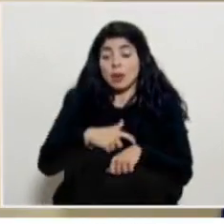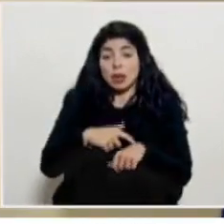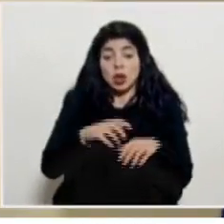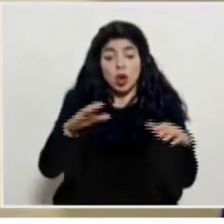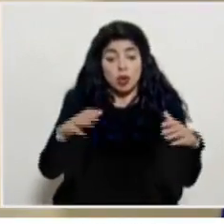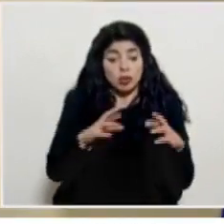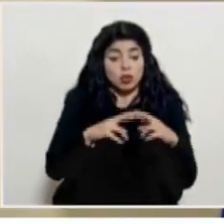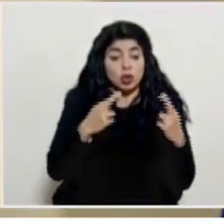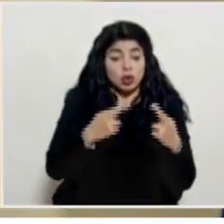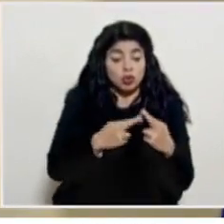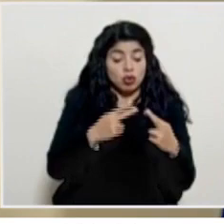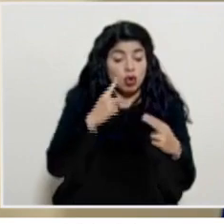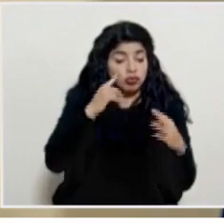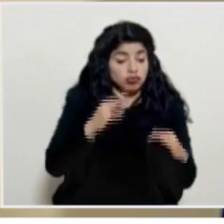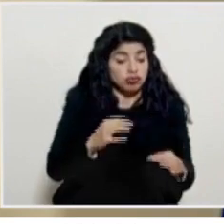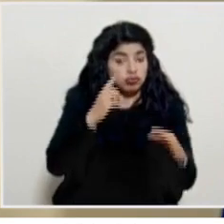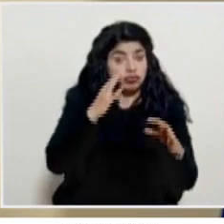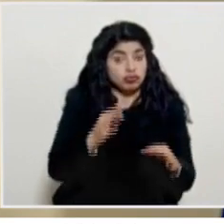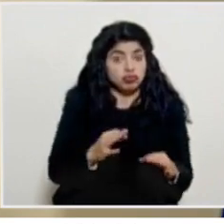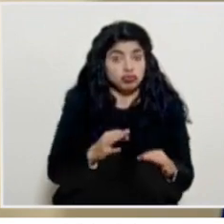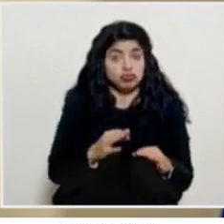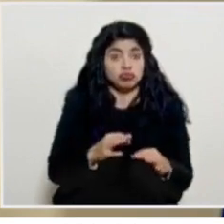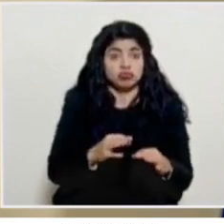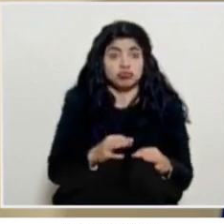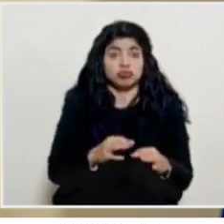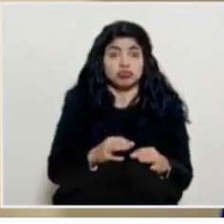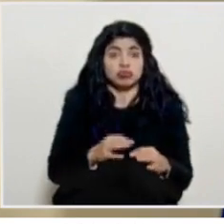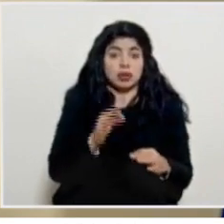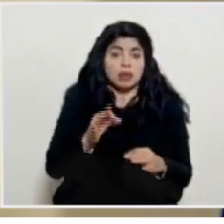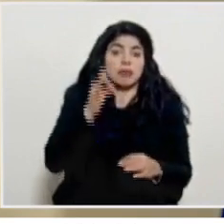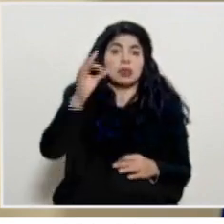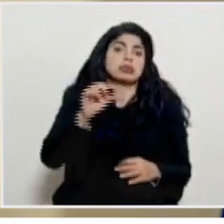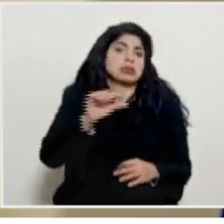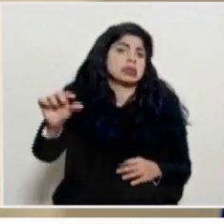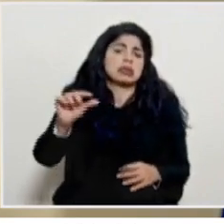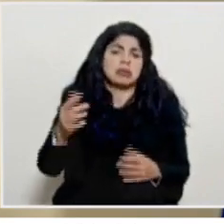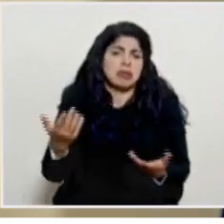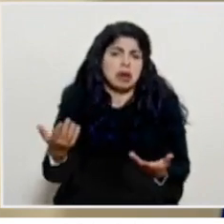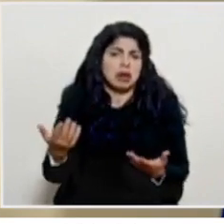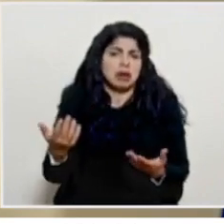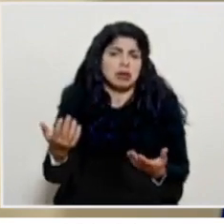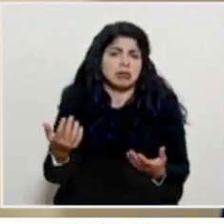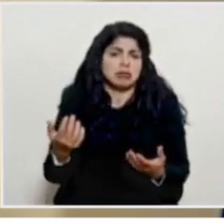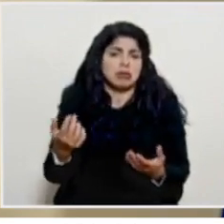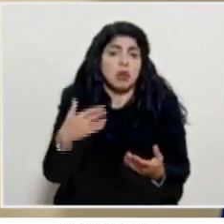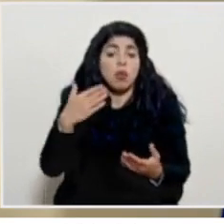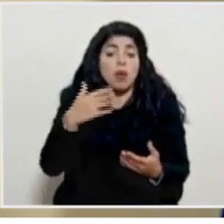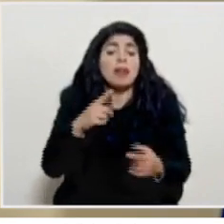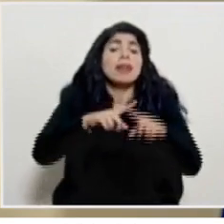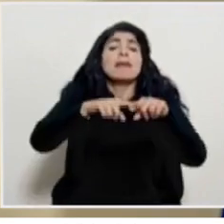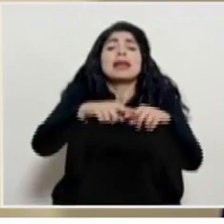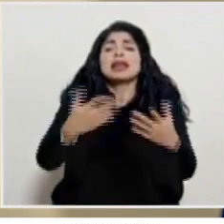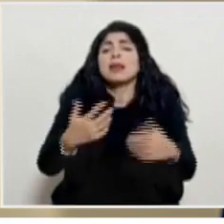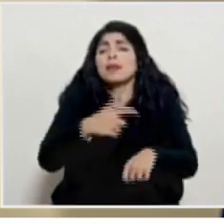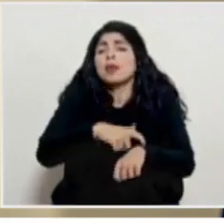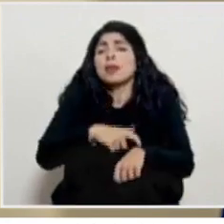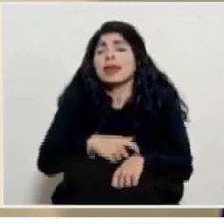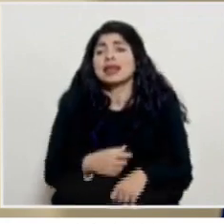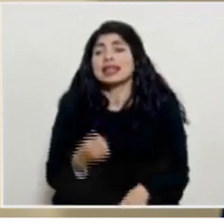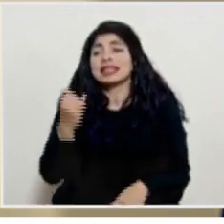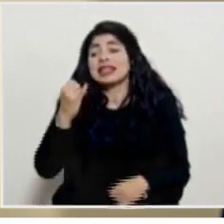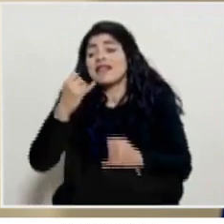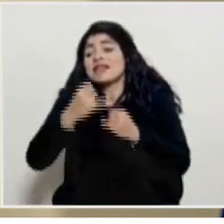se reúna toma los criterios la próxima semana sería que se tome dependiendo del momento y si es a